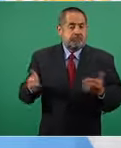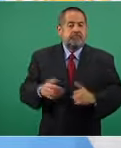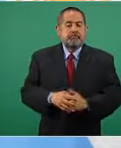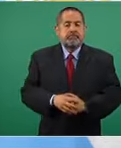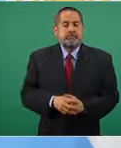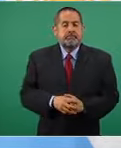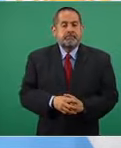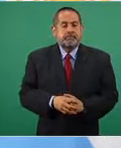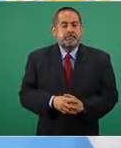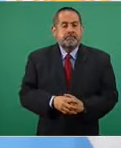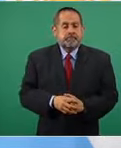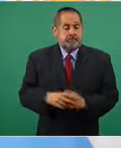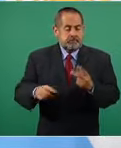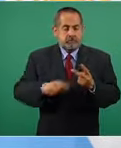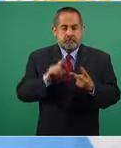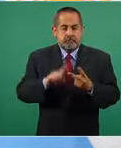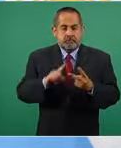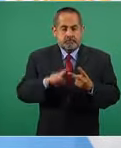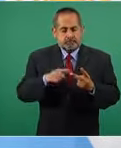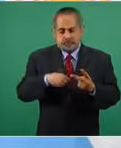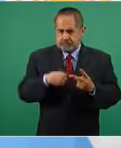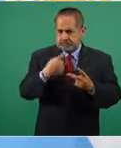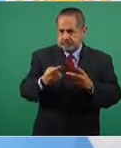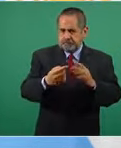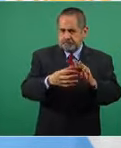les cuento,